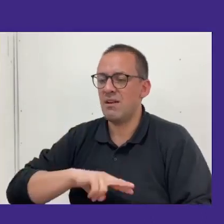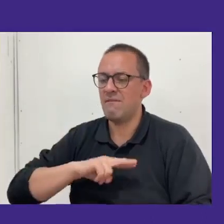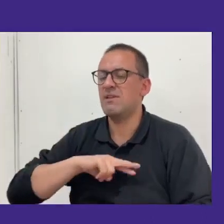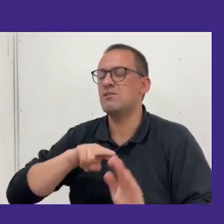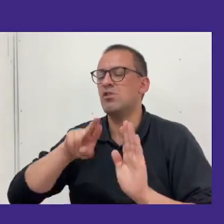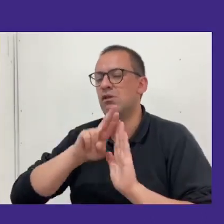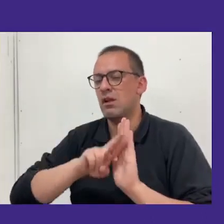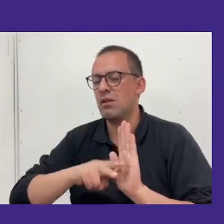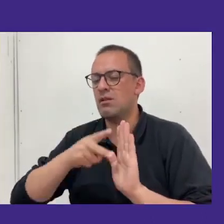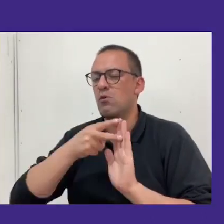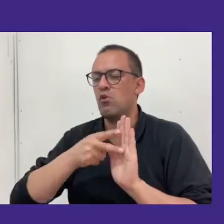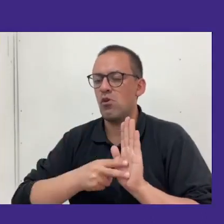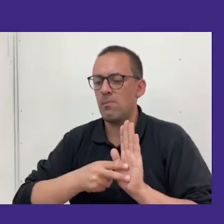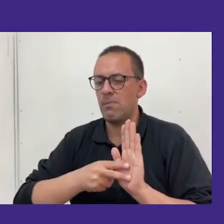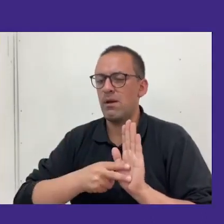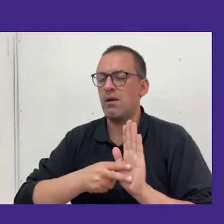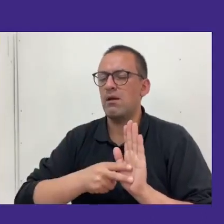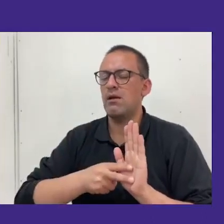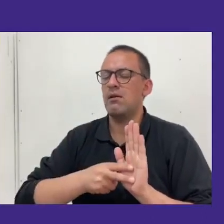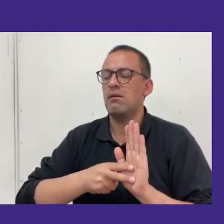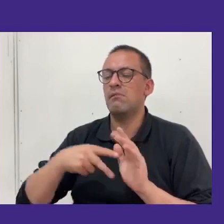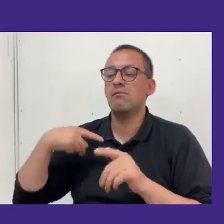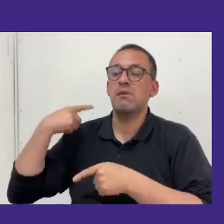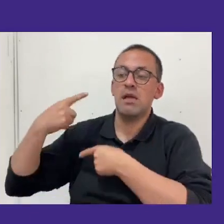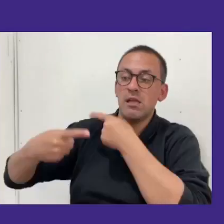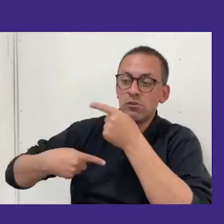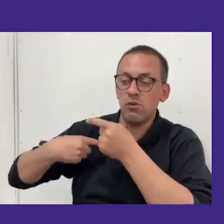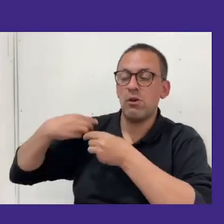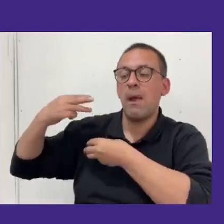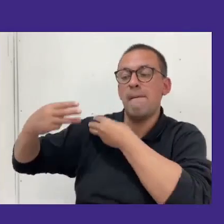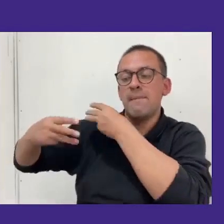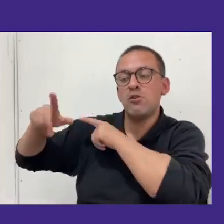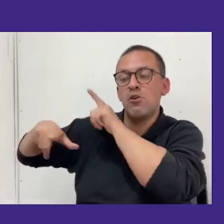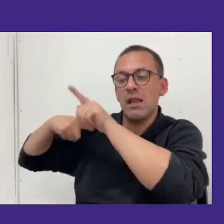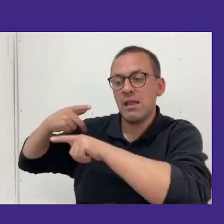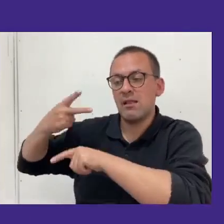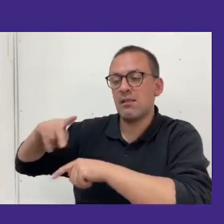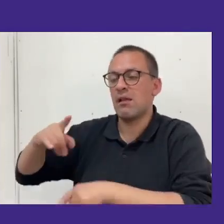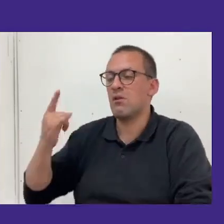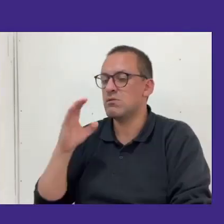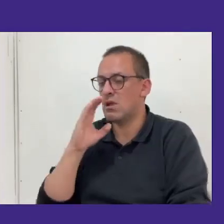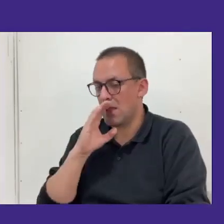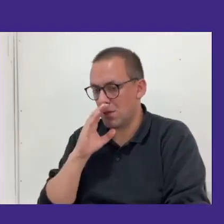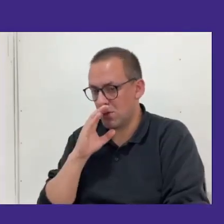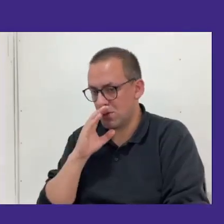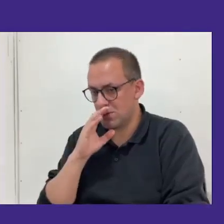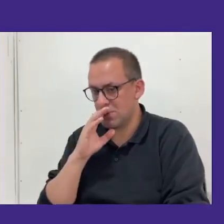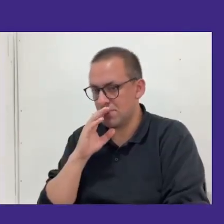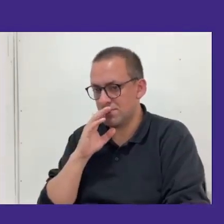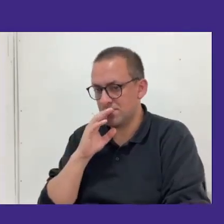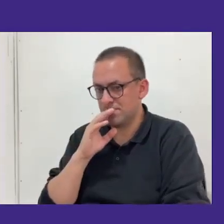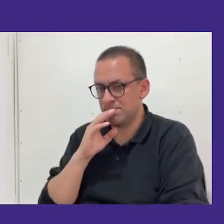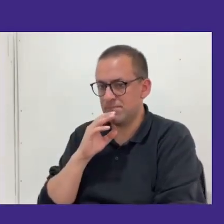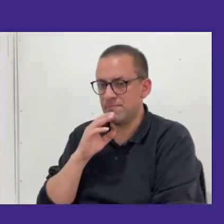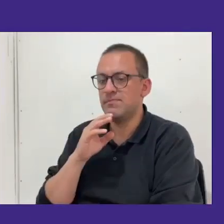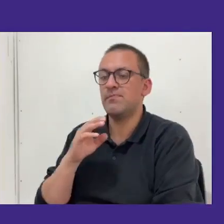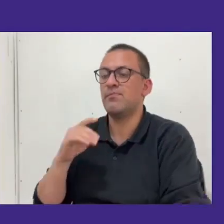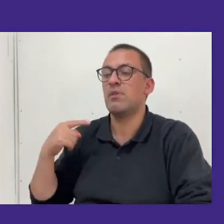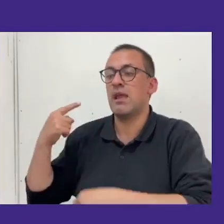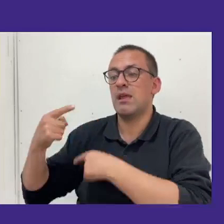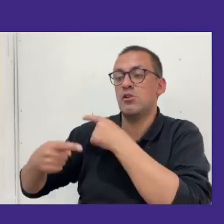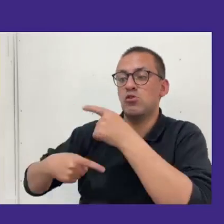y normas de institución, historia y mitos y leyendas de la UD, y bueno, un poco de también historia